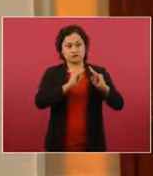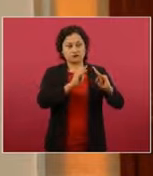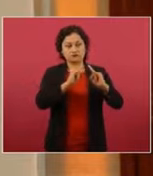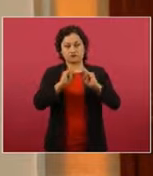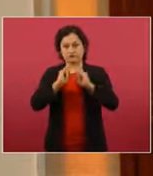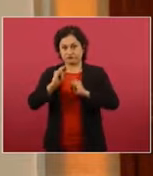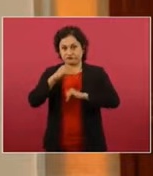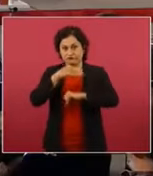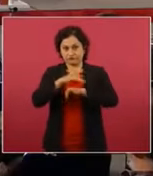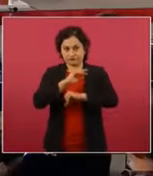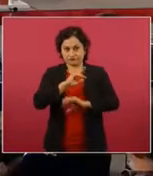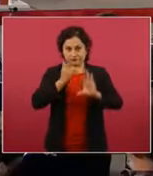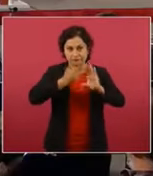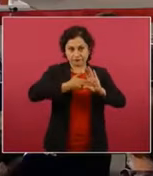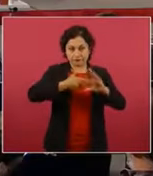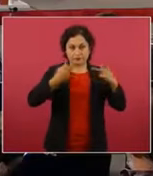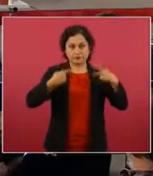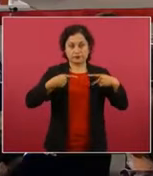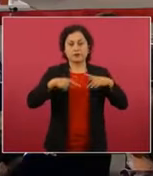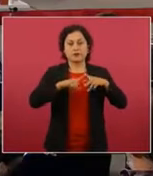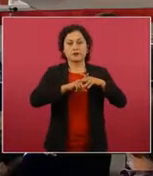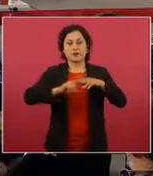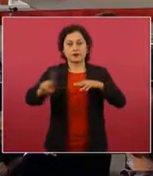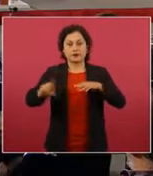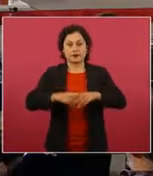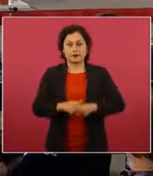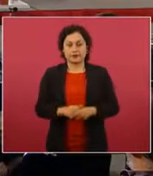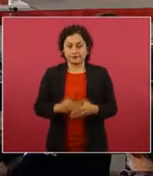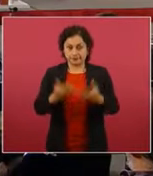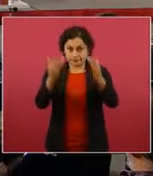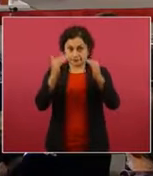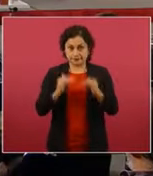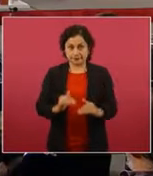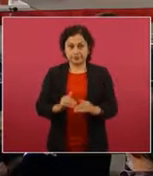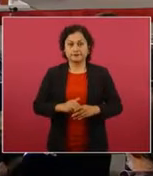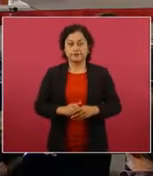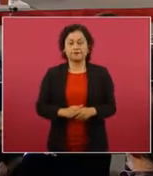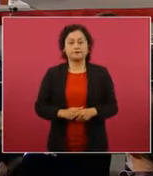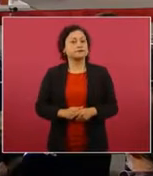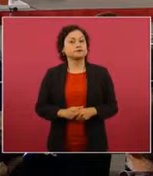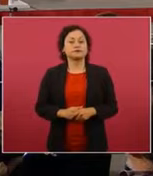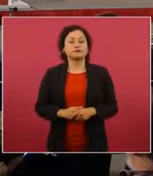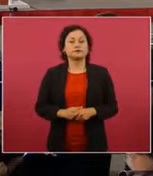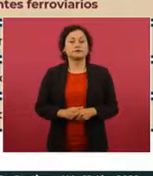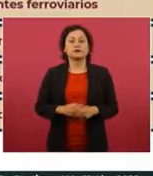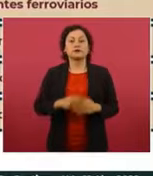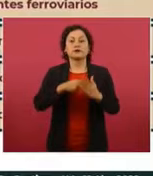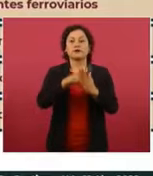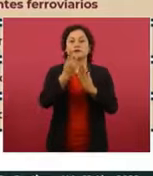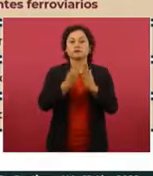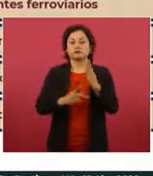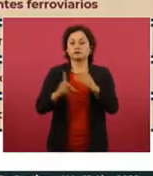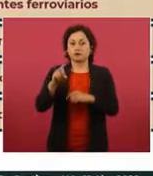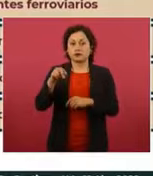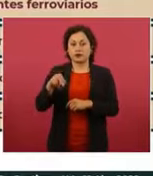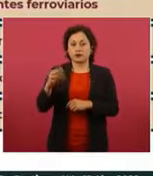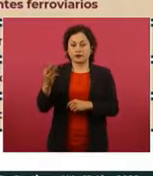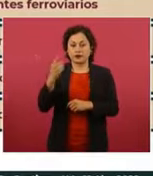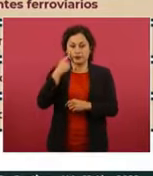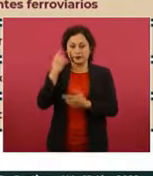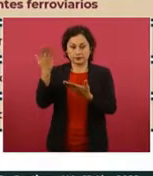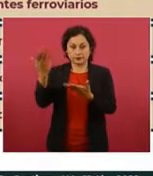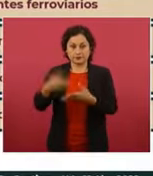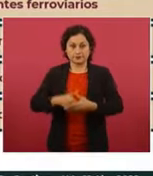migrantes. Adelante, por favor. En cuanto al Plan N3, Plan Marina y Plan de la Guardia Nacional,